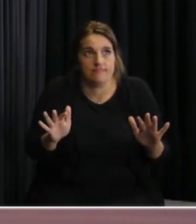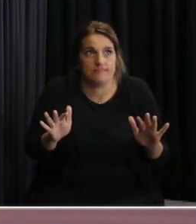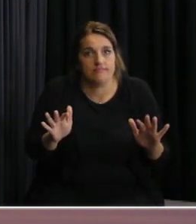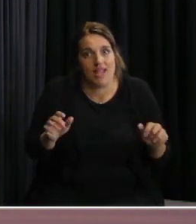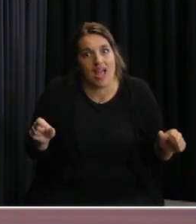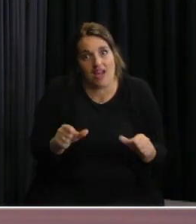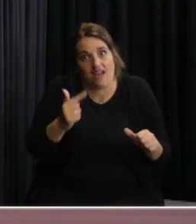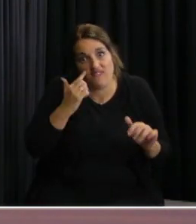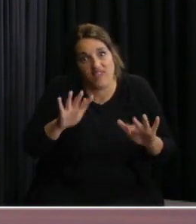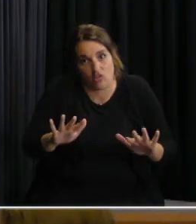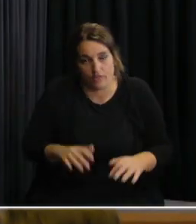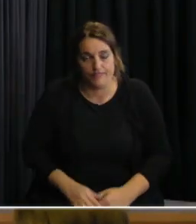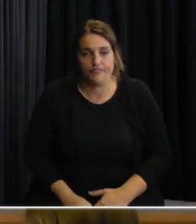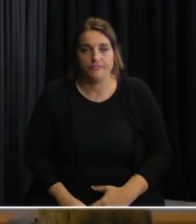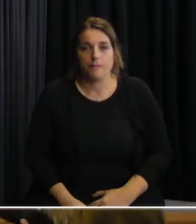residiendo